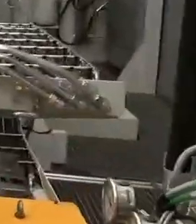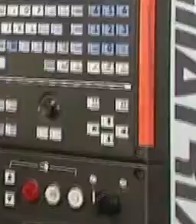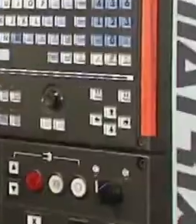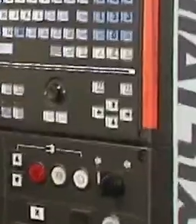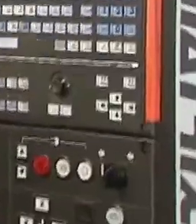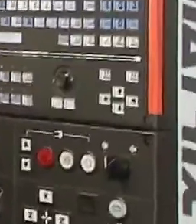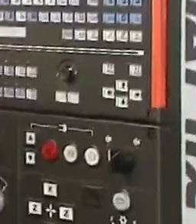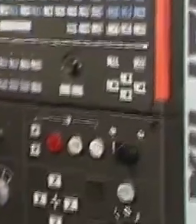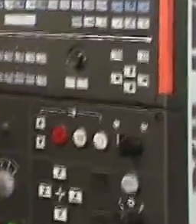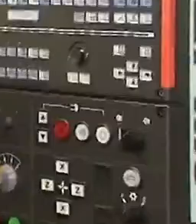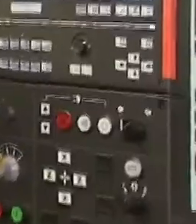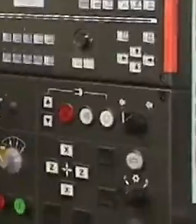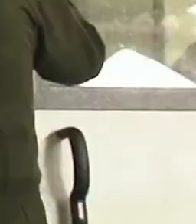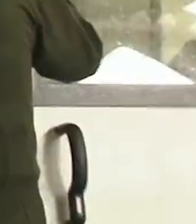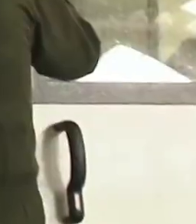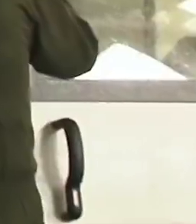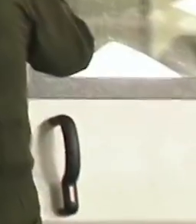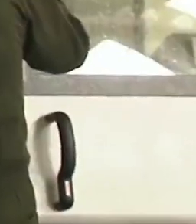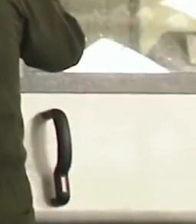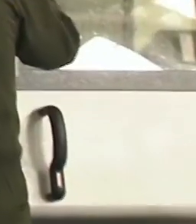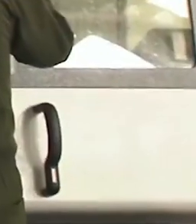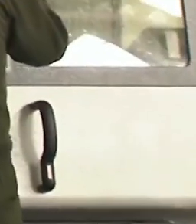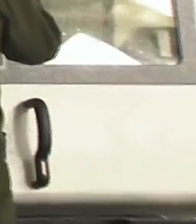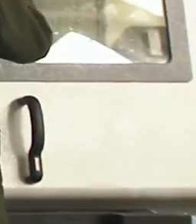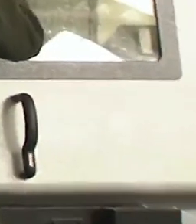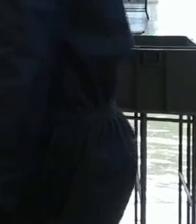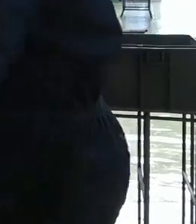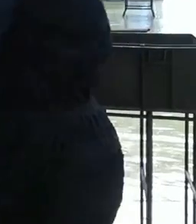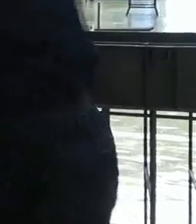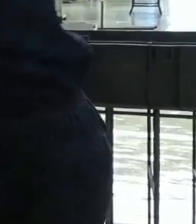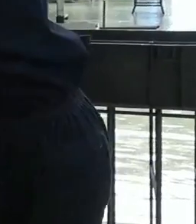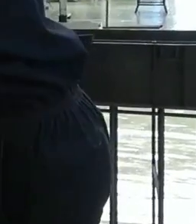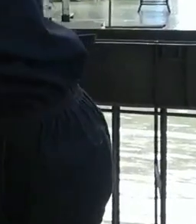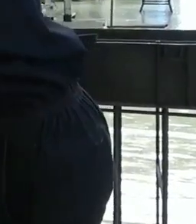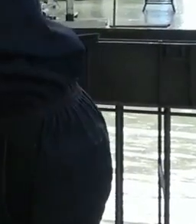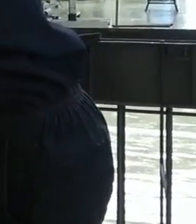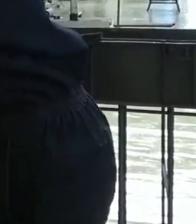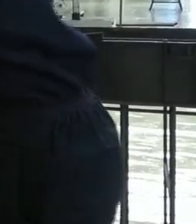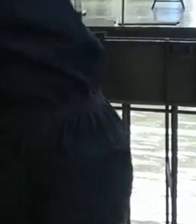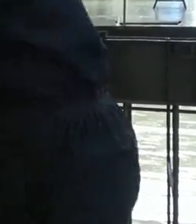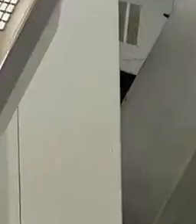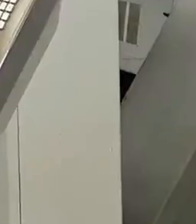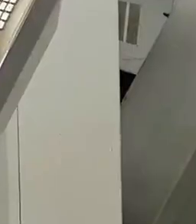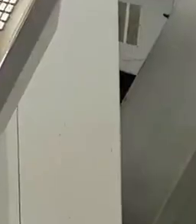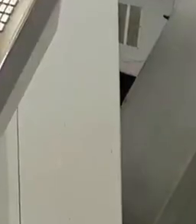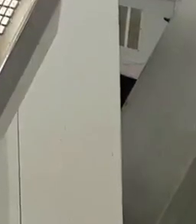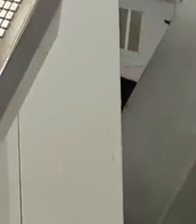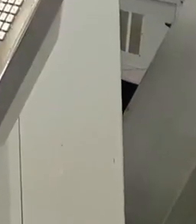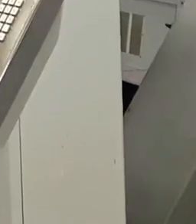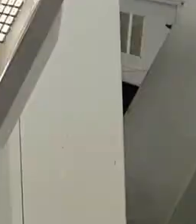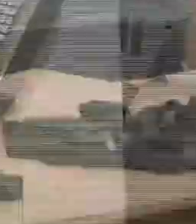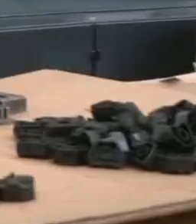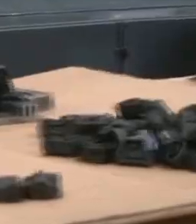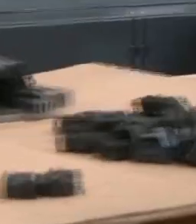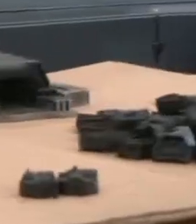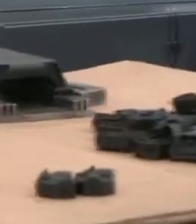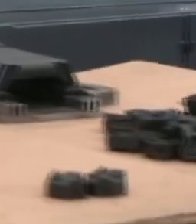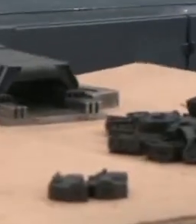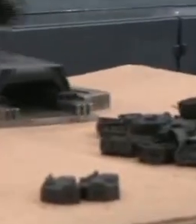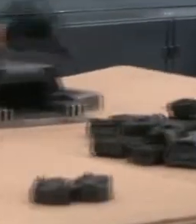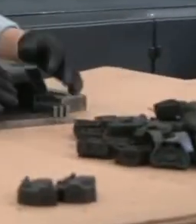se adquirió maquinaria y equipo industrial de nueva generación, así como diverso equipamiento para la vida y operación de este conjunto fabril,